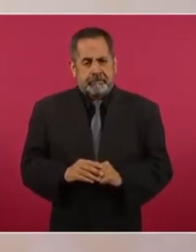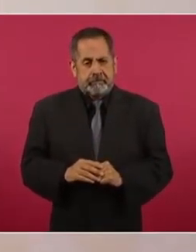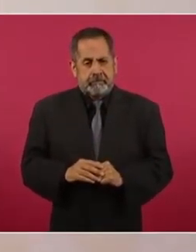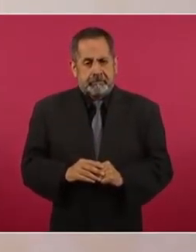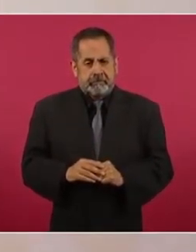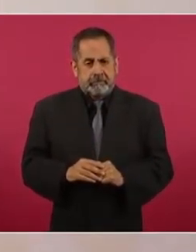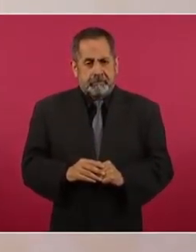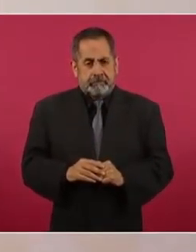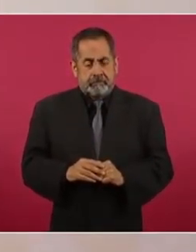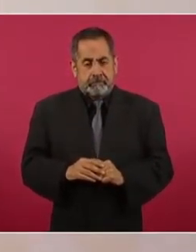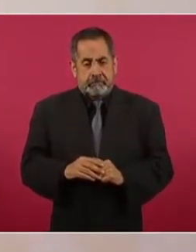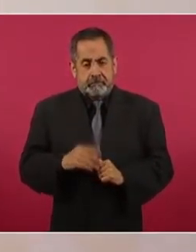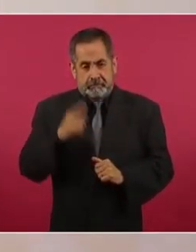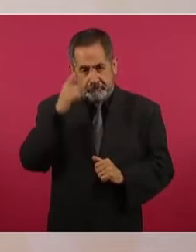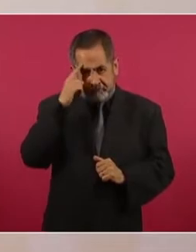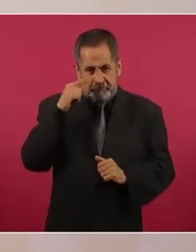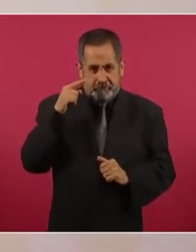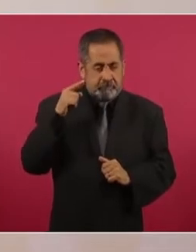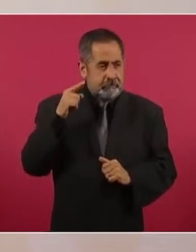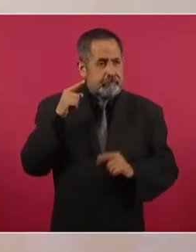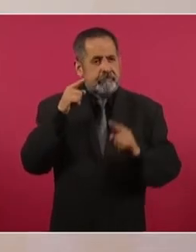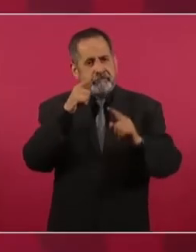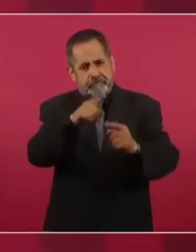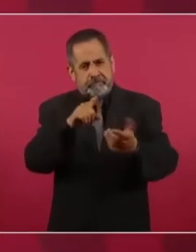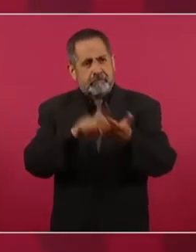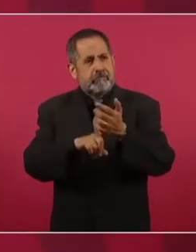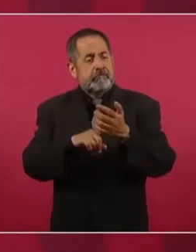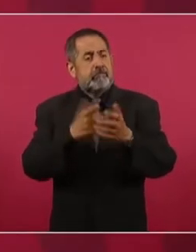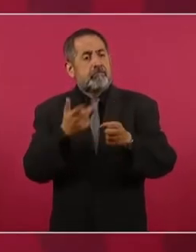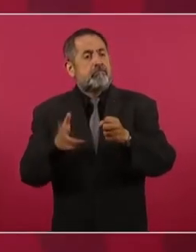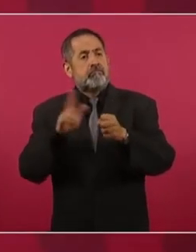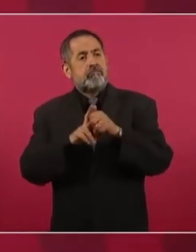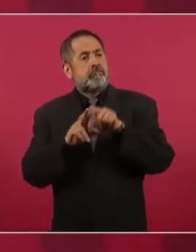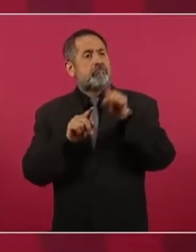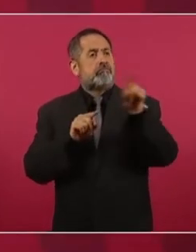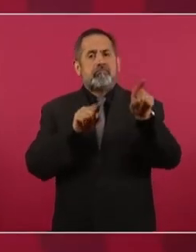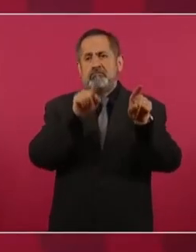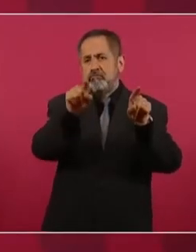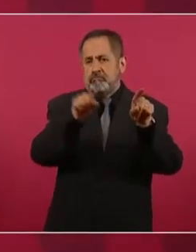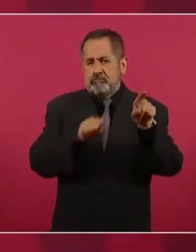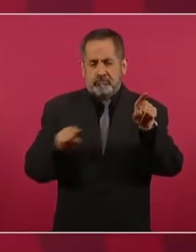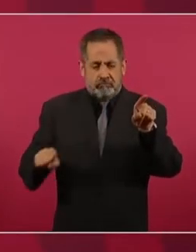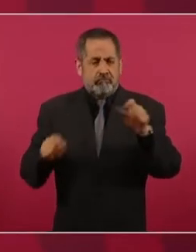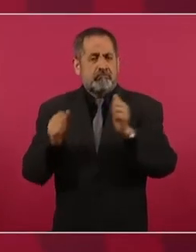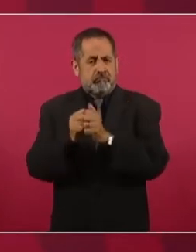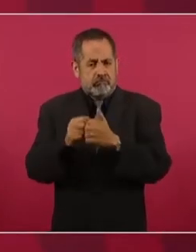Benemérito, que hay un hospital del IMSS,